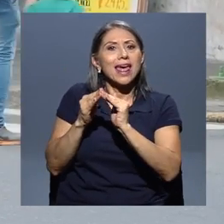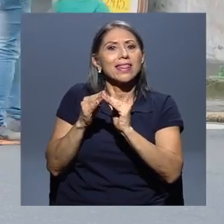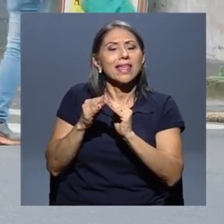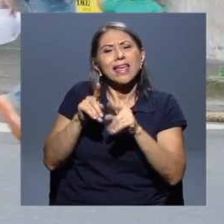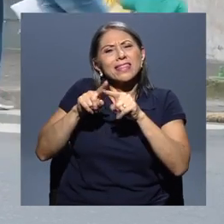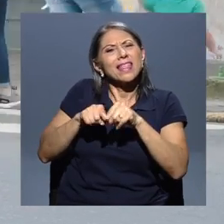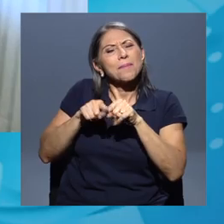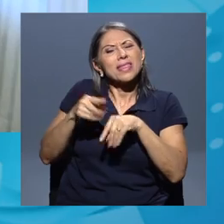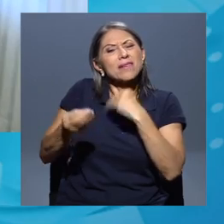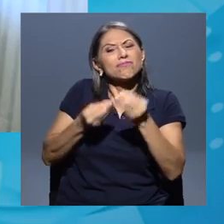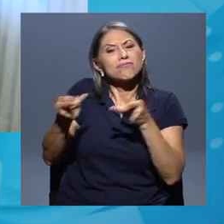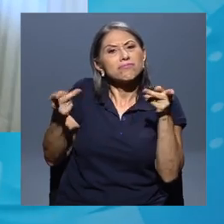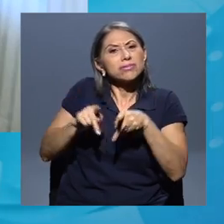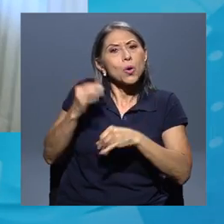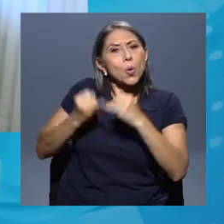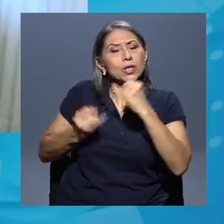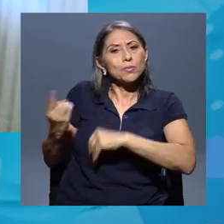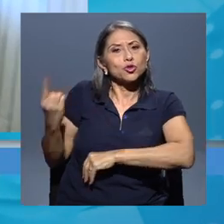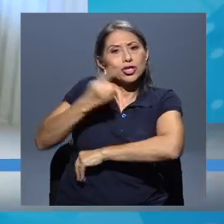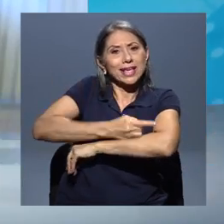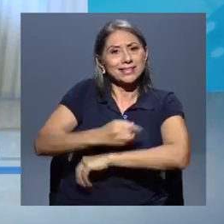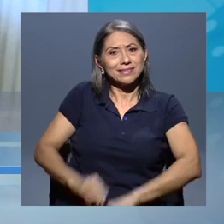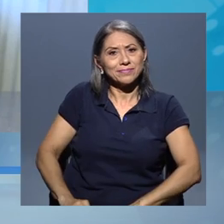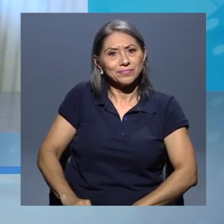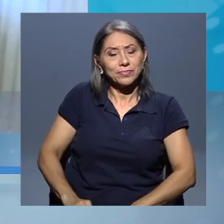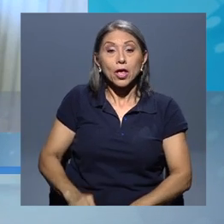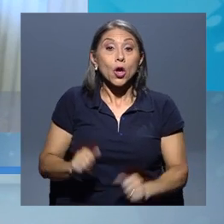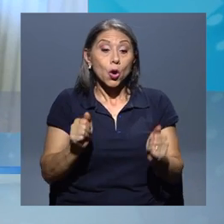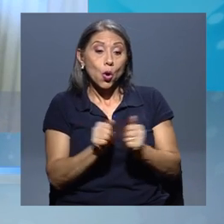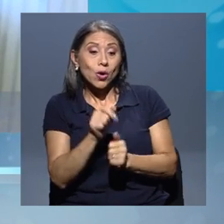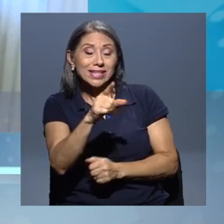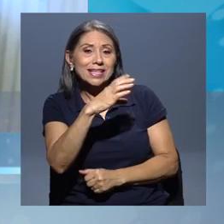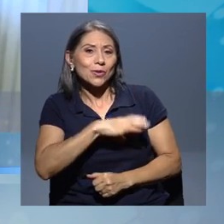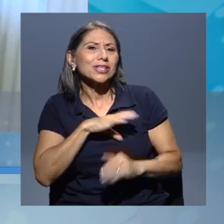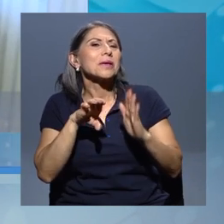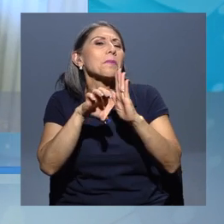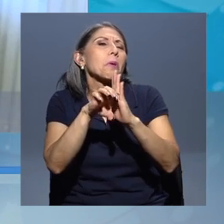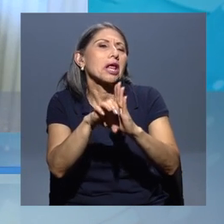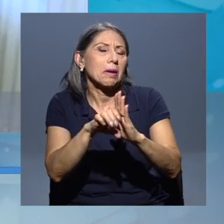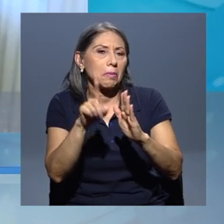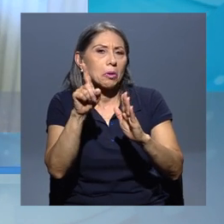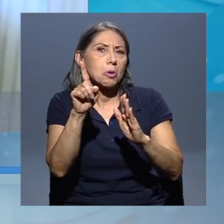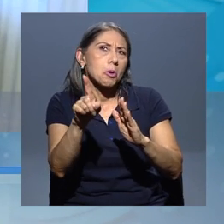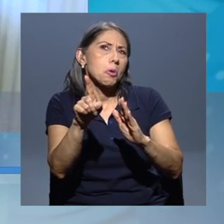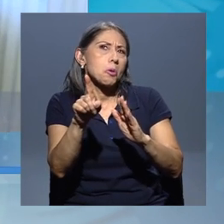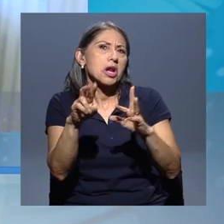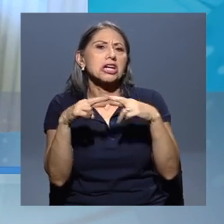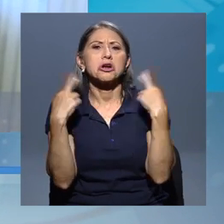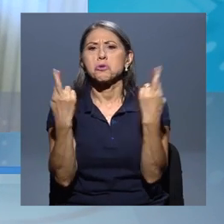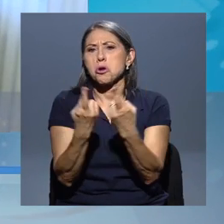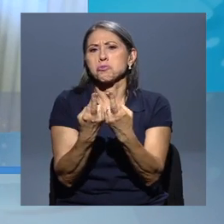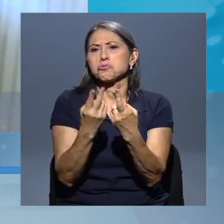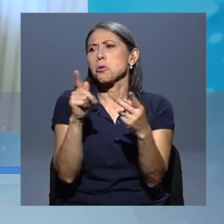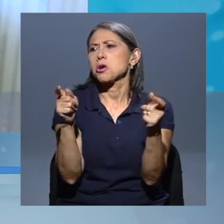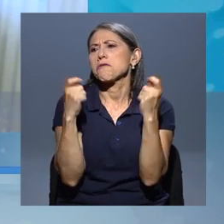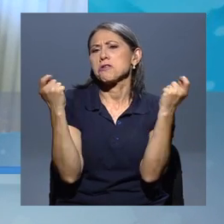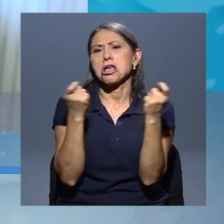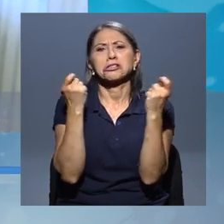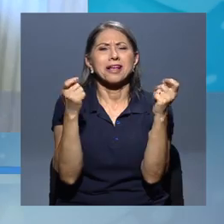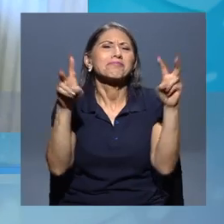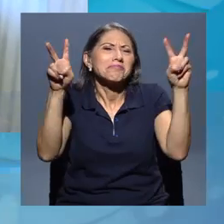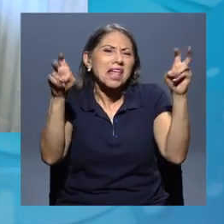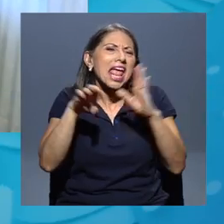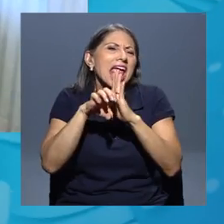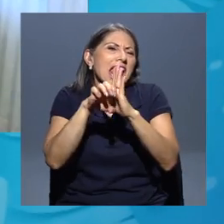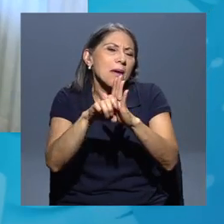condiciones, ¿cuál es la probabilidad de que en una reunión típica tipo Baby Shower de 20